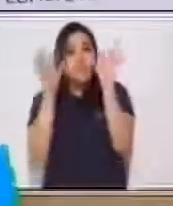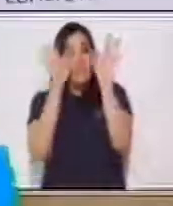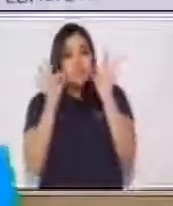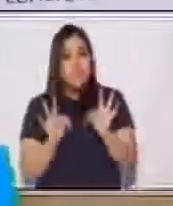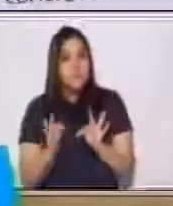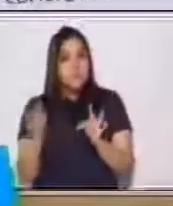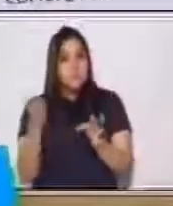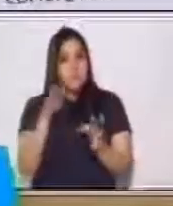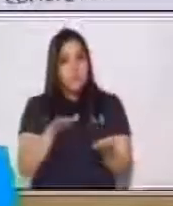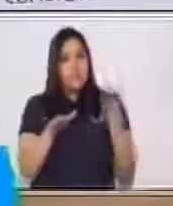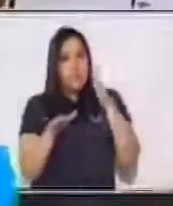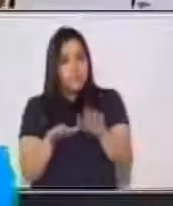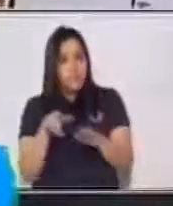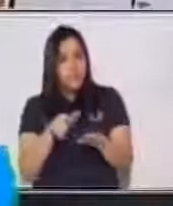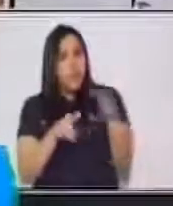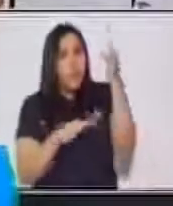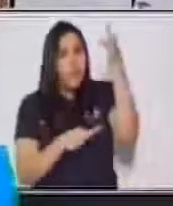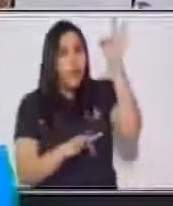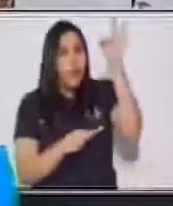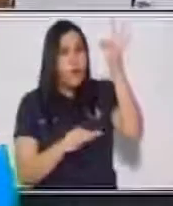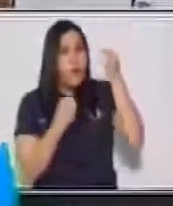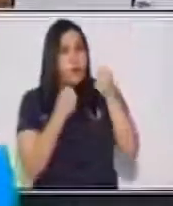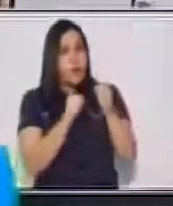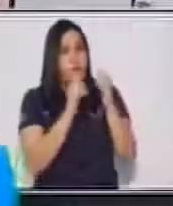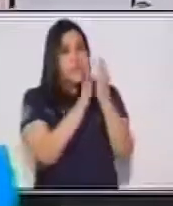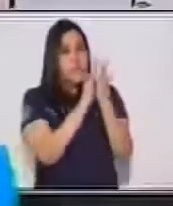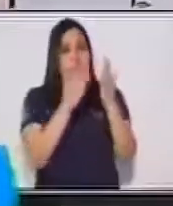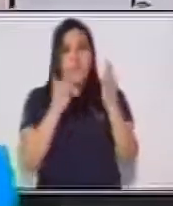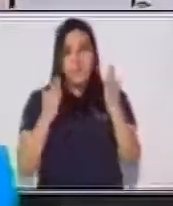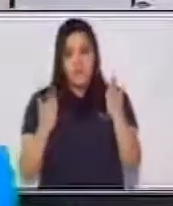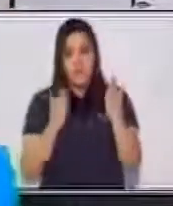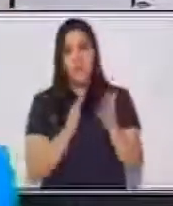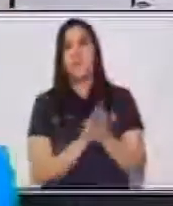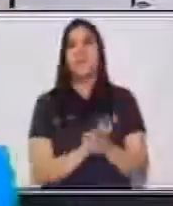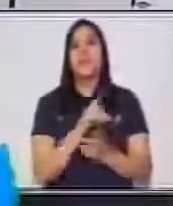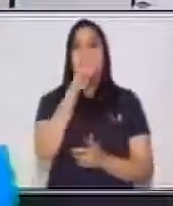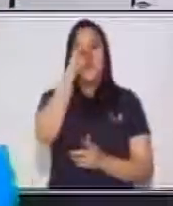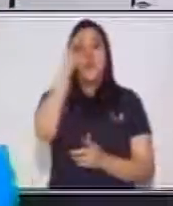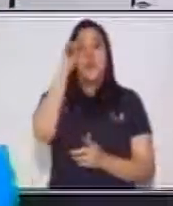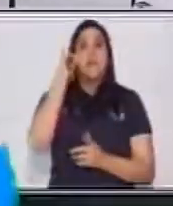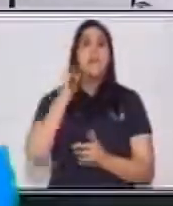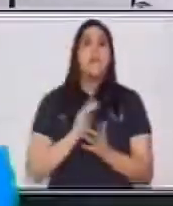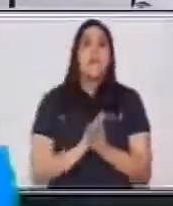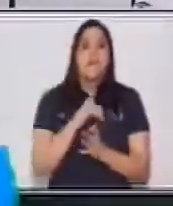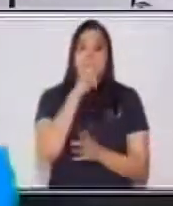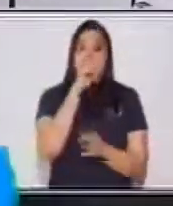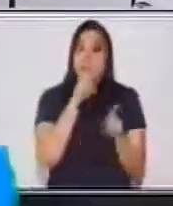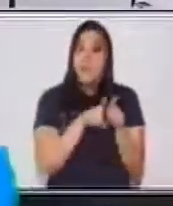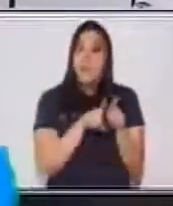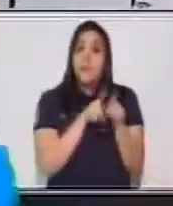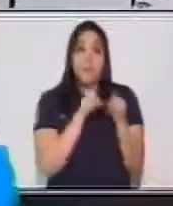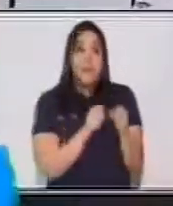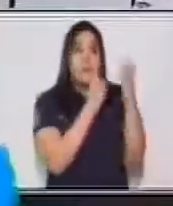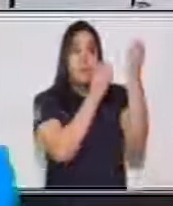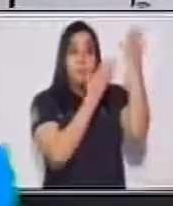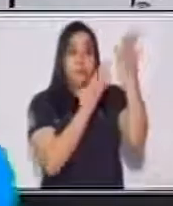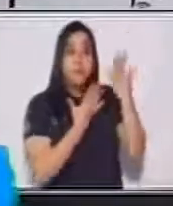se puede doblar una hoja para elaborar un tríptico o un trifoliar, obtenemos tres